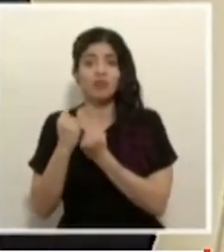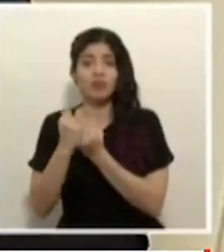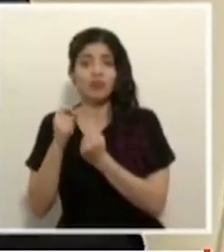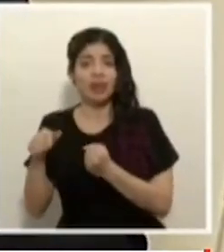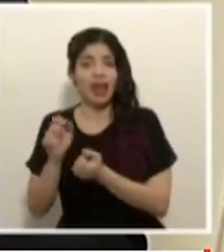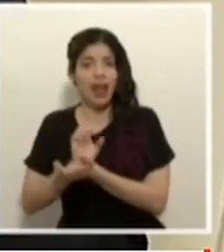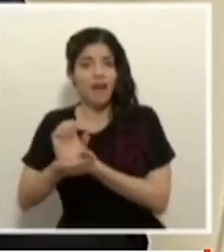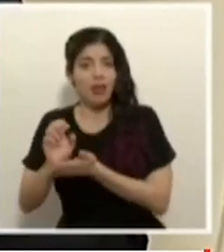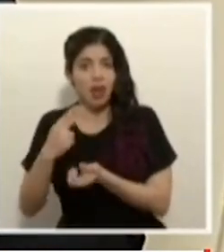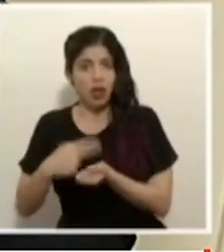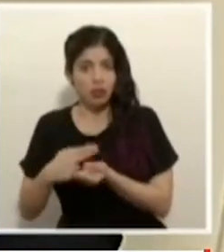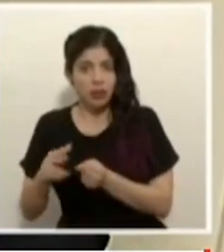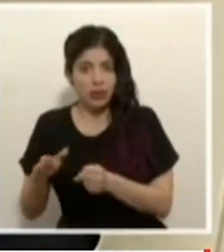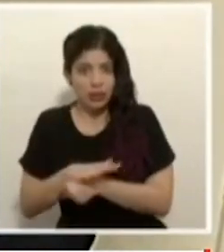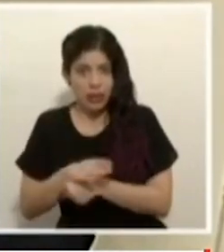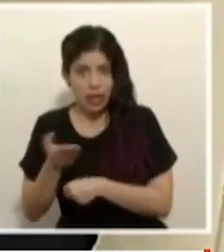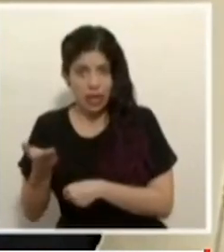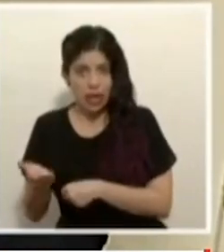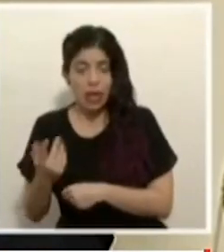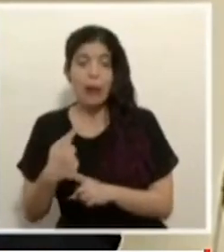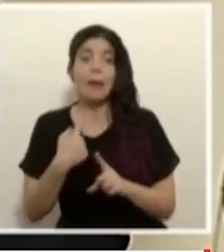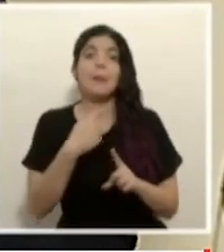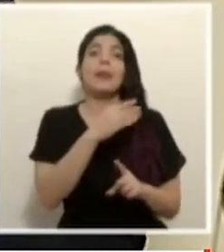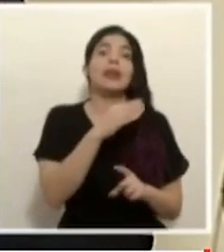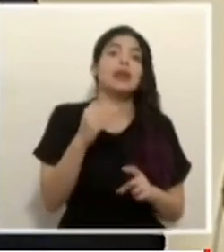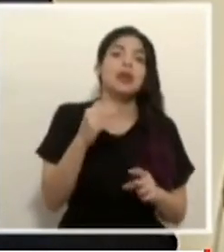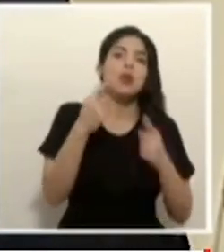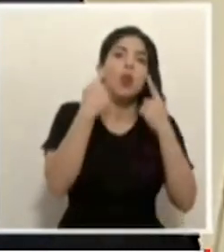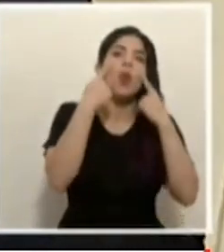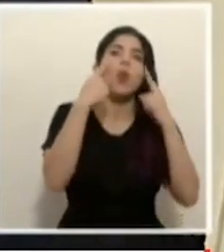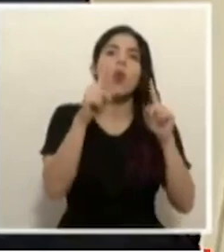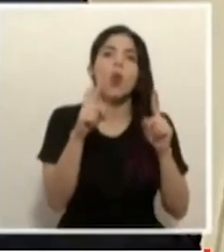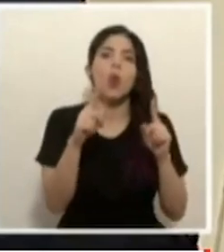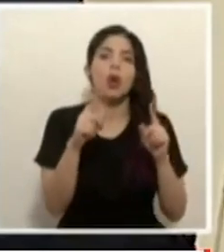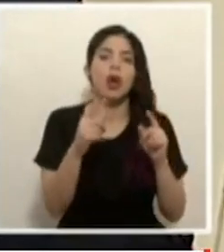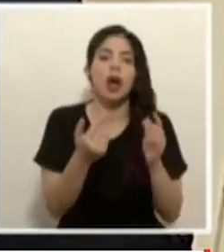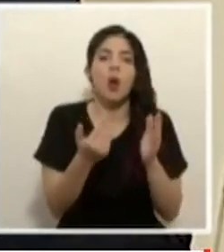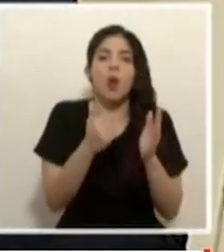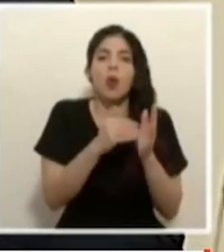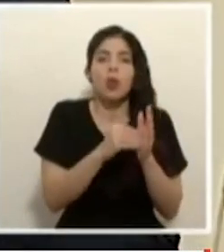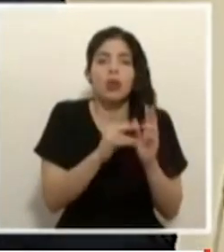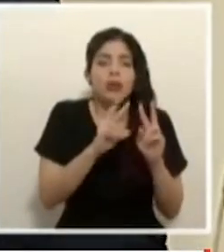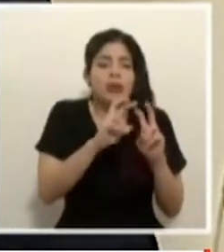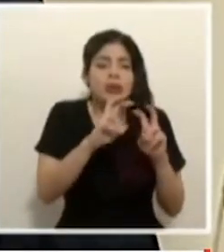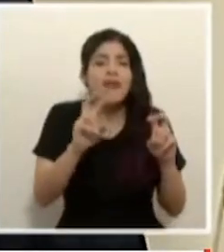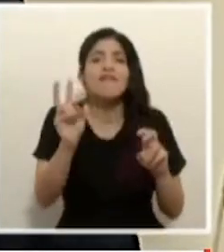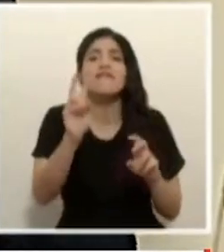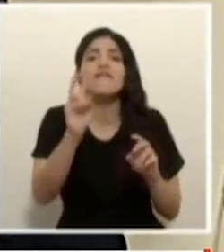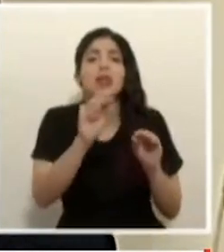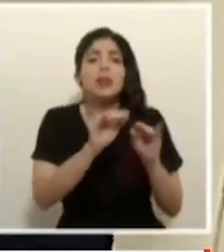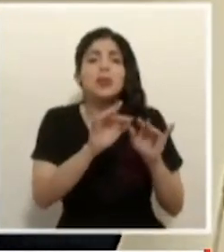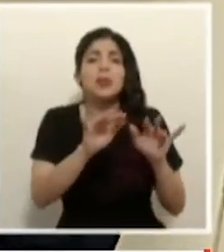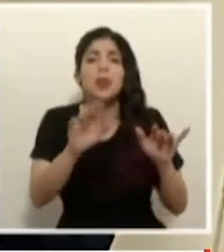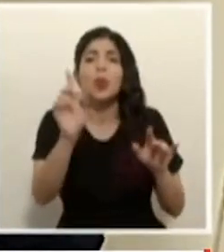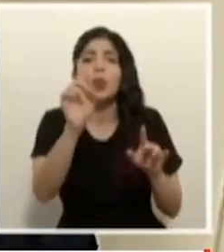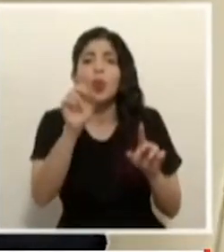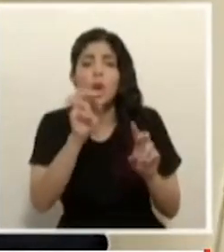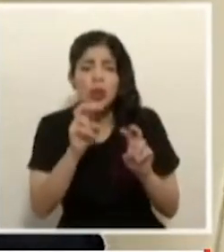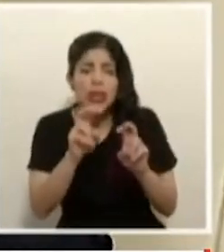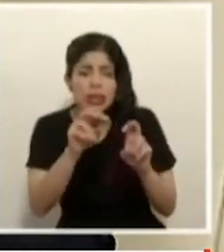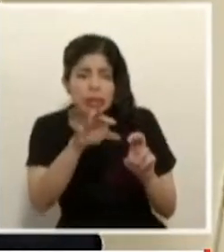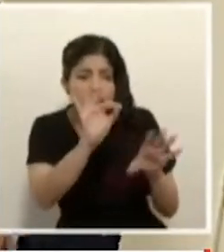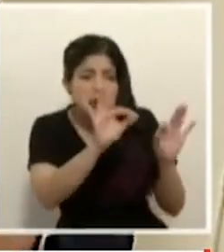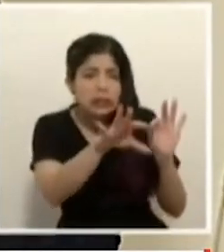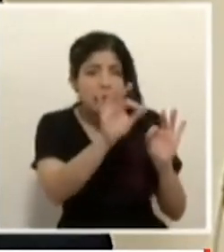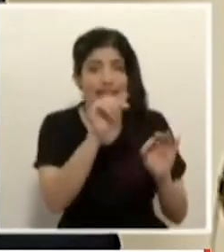nuestros y que logremos recobrar el rastro del virus eso es el objetivo central